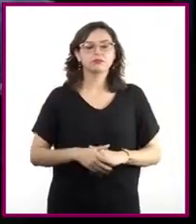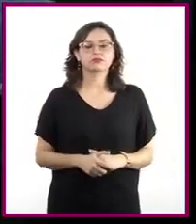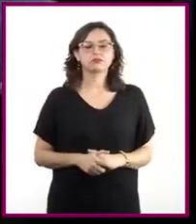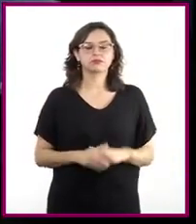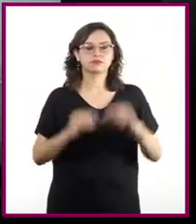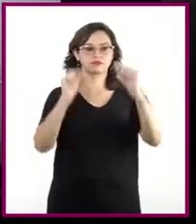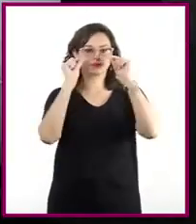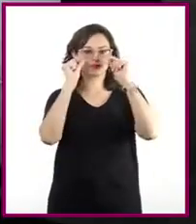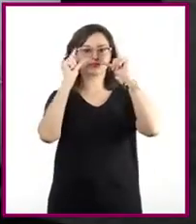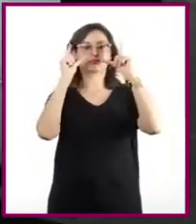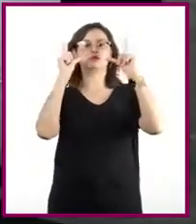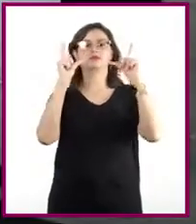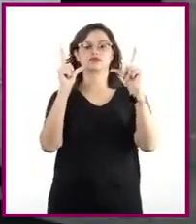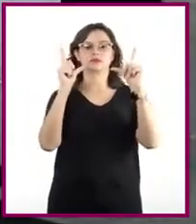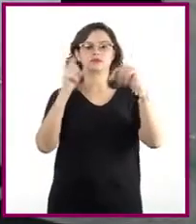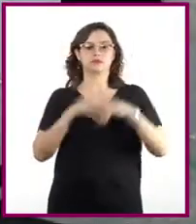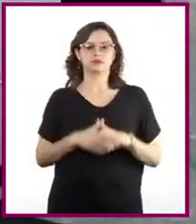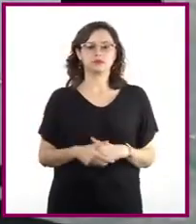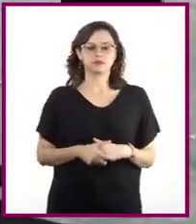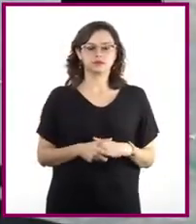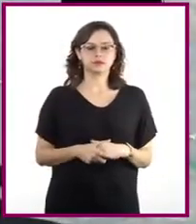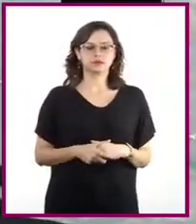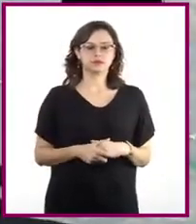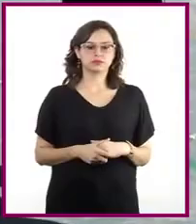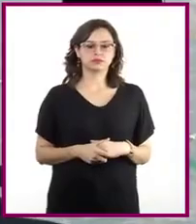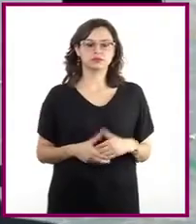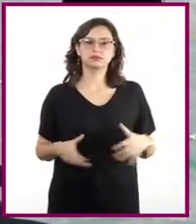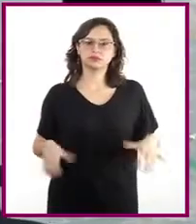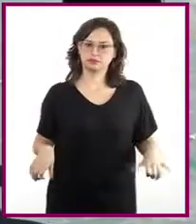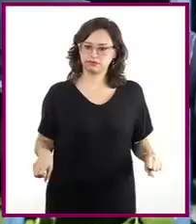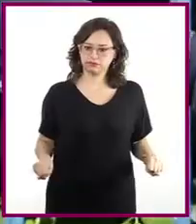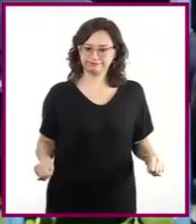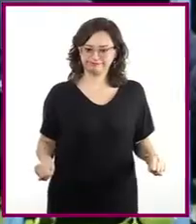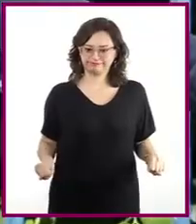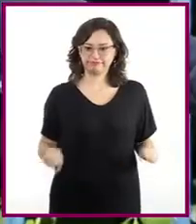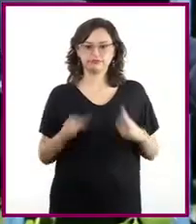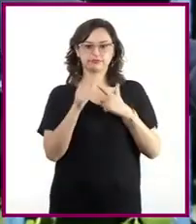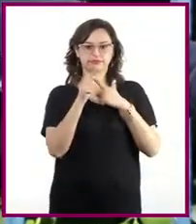Abramos los ojos. Sigamos tomados de las manos.